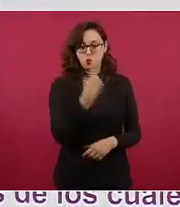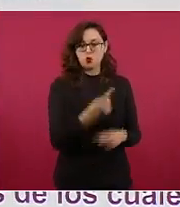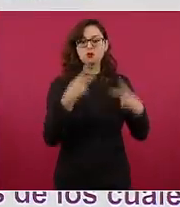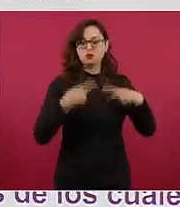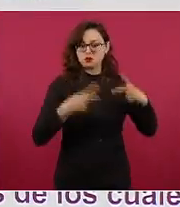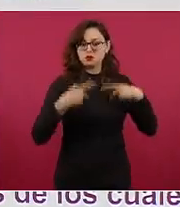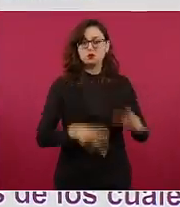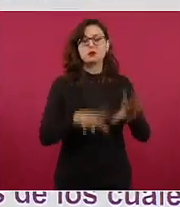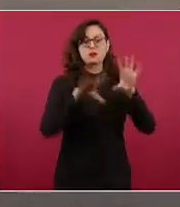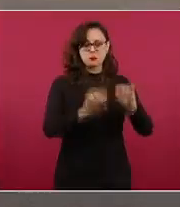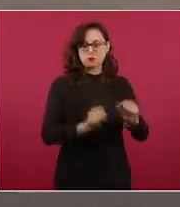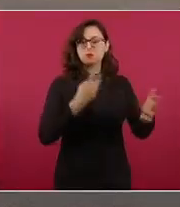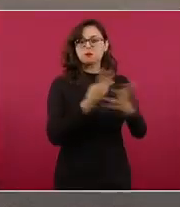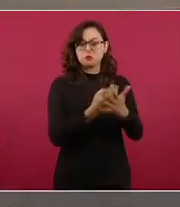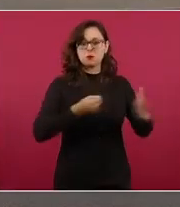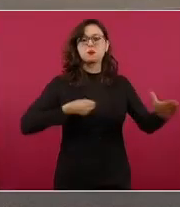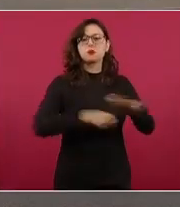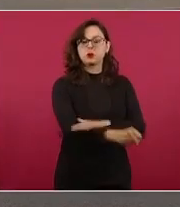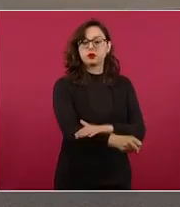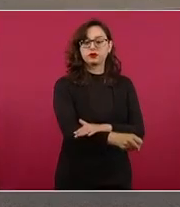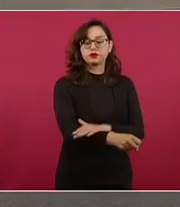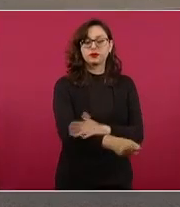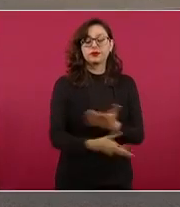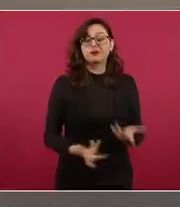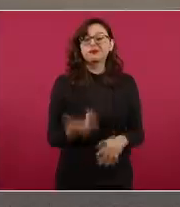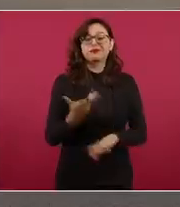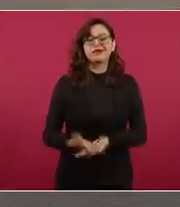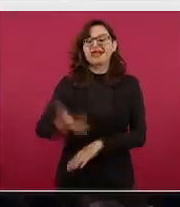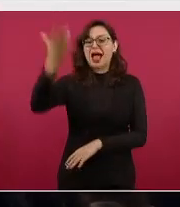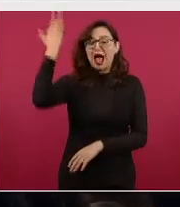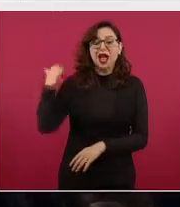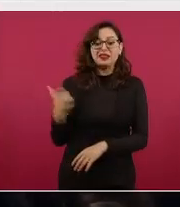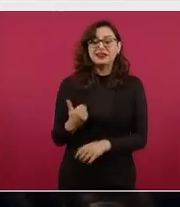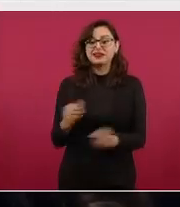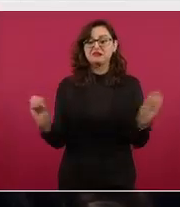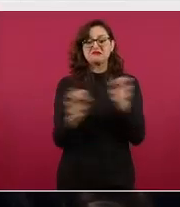esto no pasaba antes